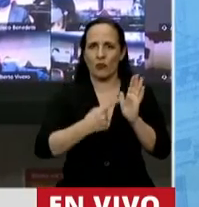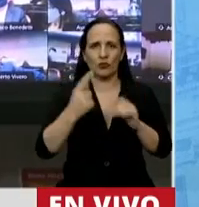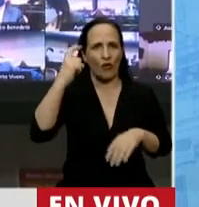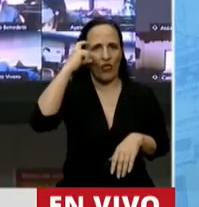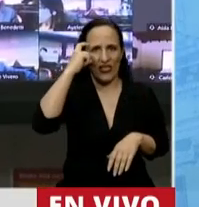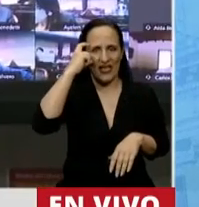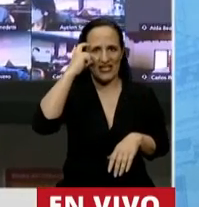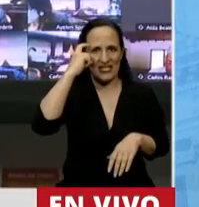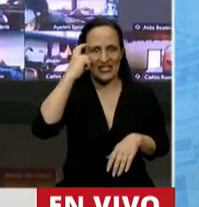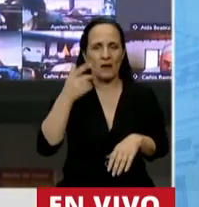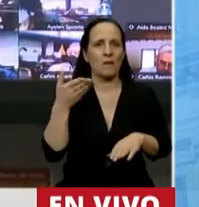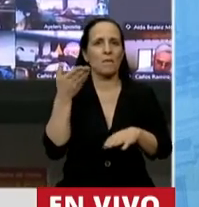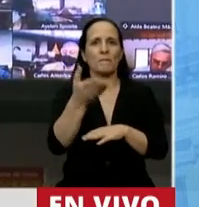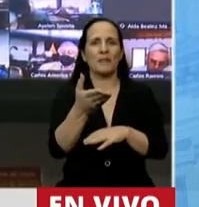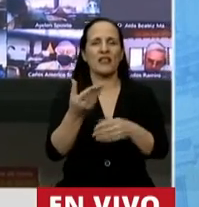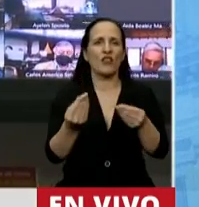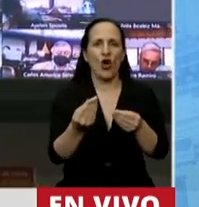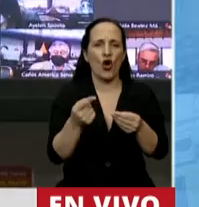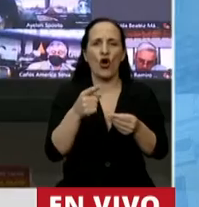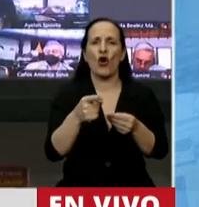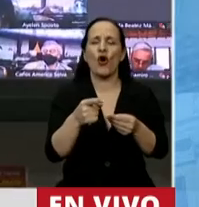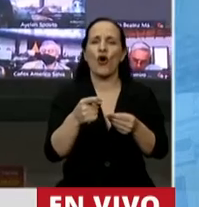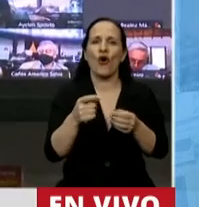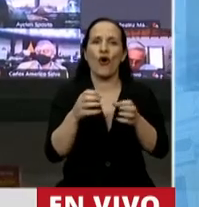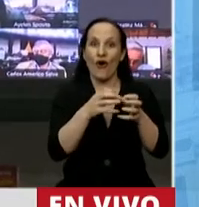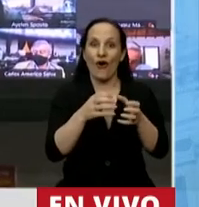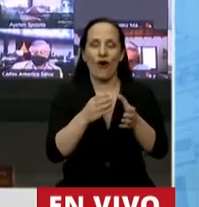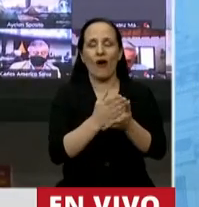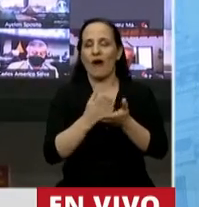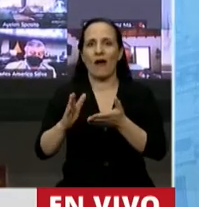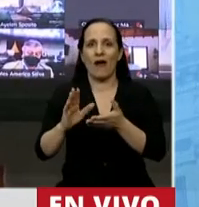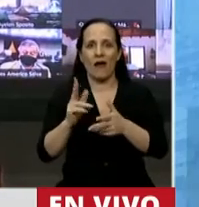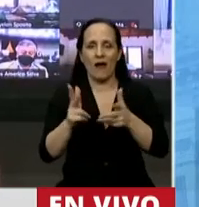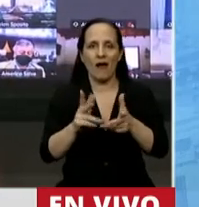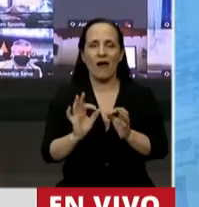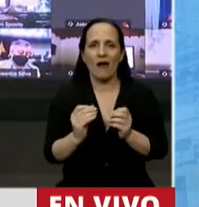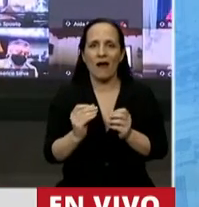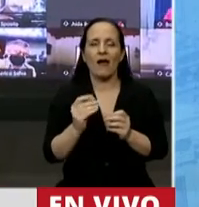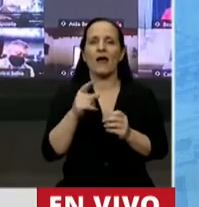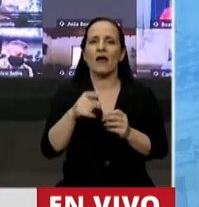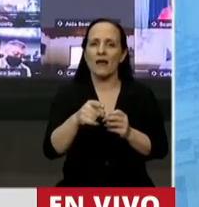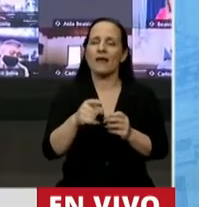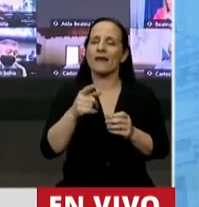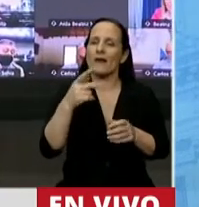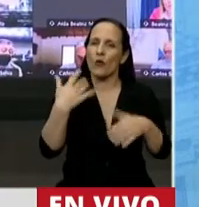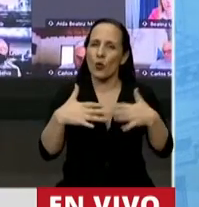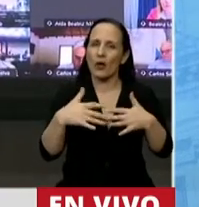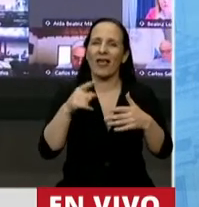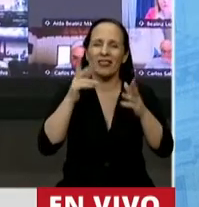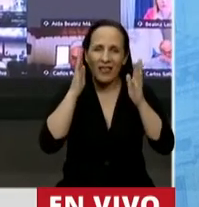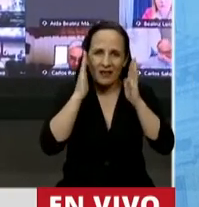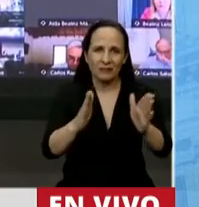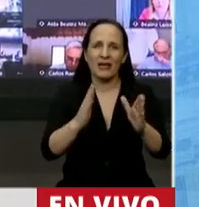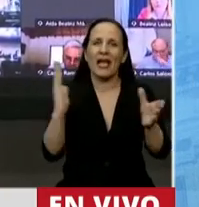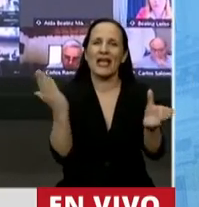a los fines de solicitar el apartamiento de lo que prescribe el reglamento y tratar de manera urgente o especial